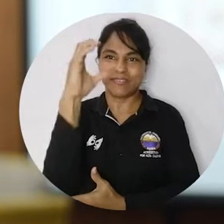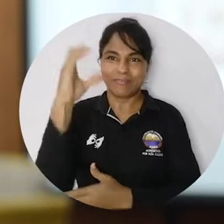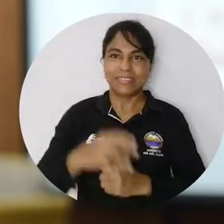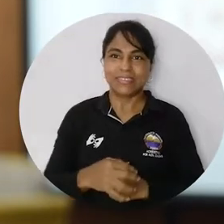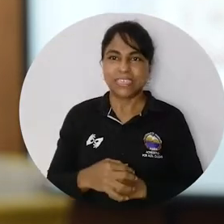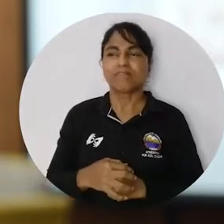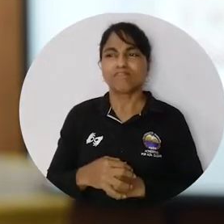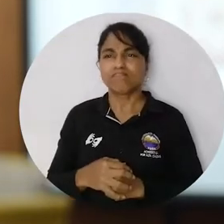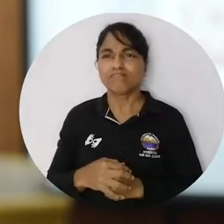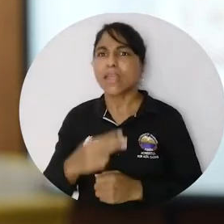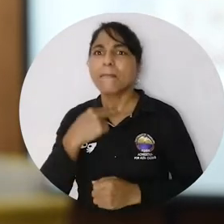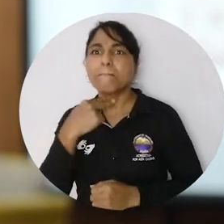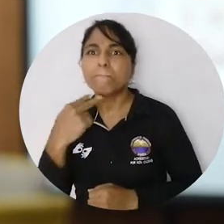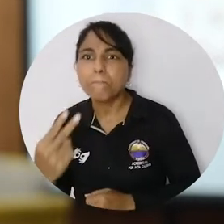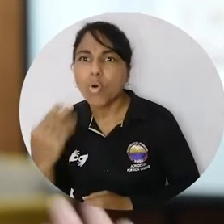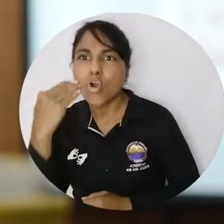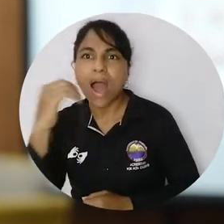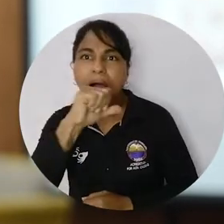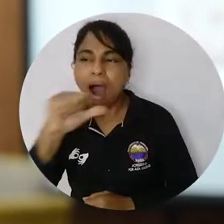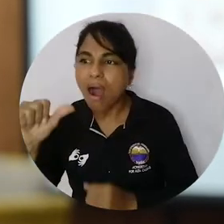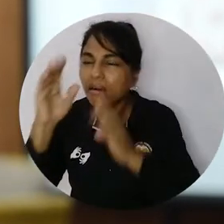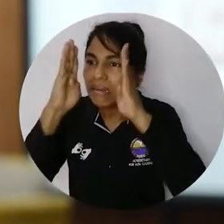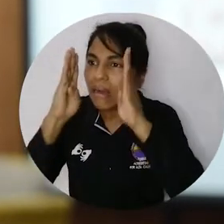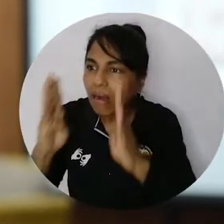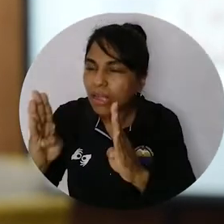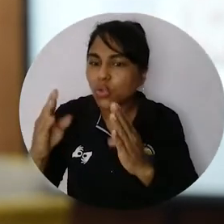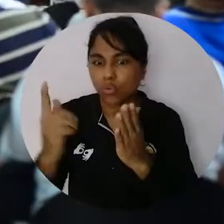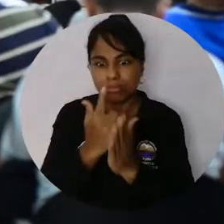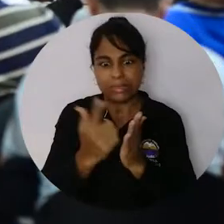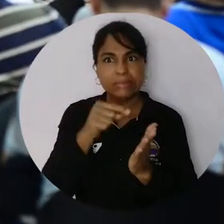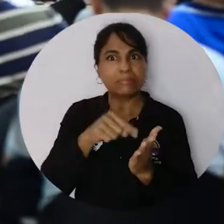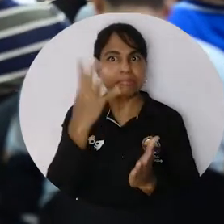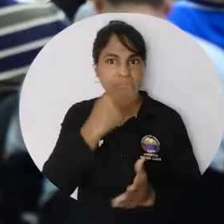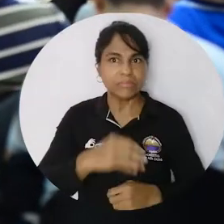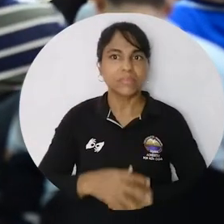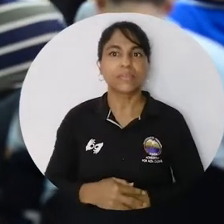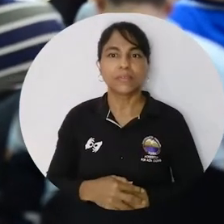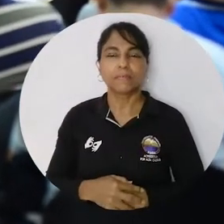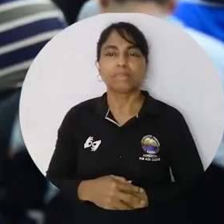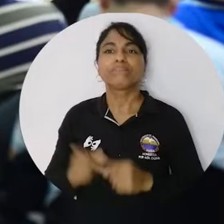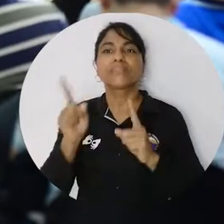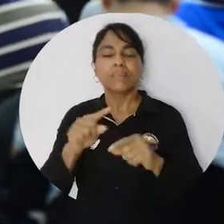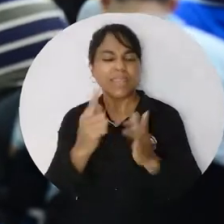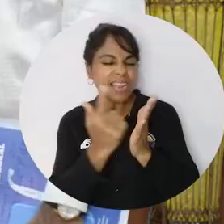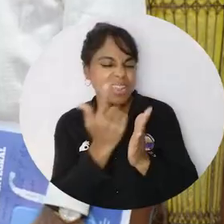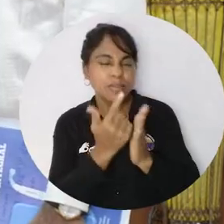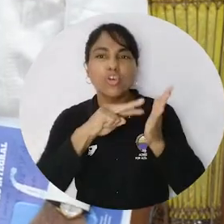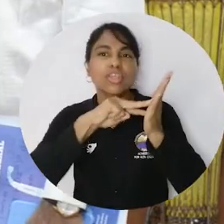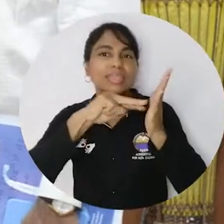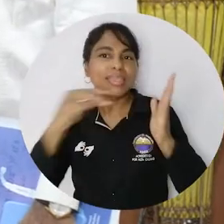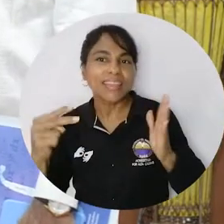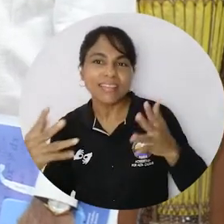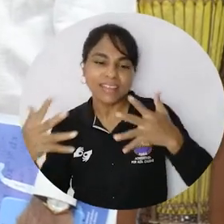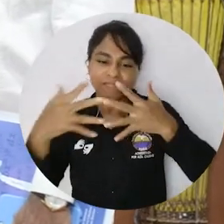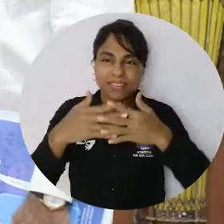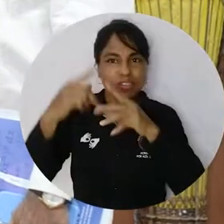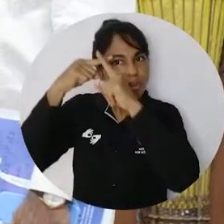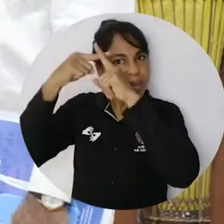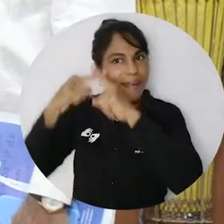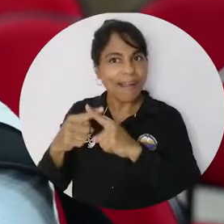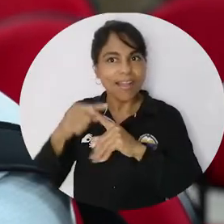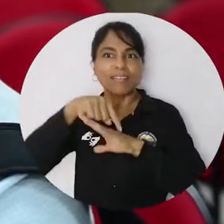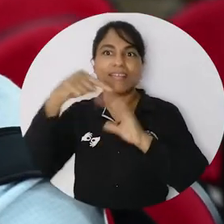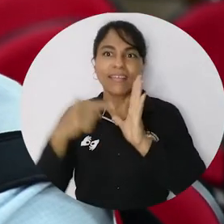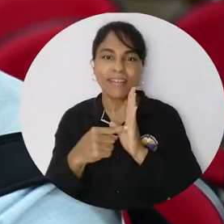Escuchar las voces de las mujeres, lanzar este libro que es muy bonito. Asimismo, se presentó el libro Técnicas de Integración de Cálculo